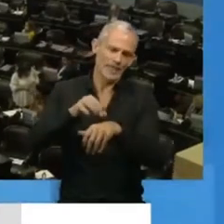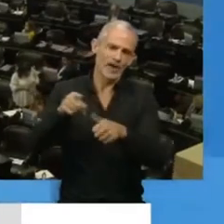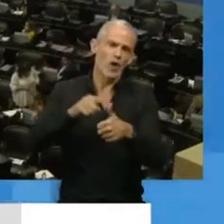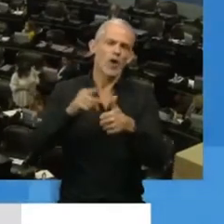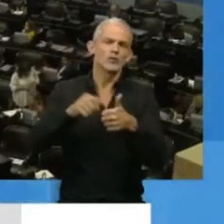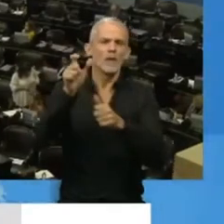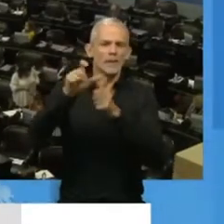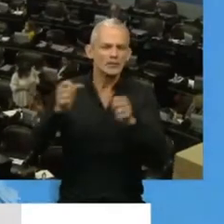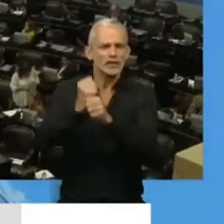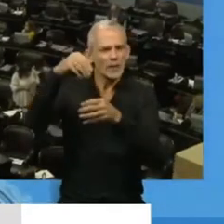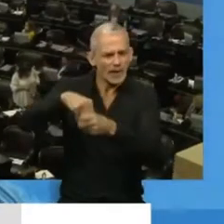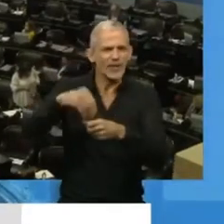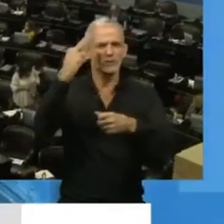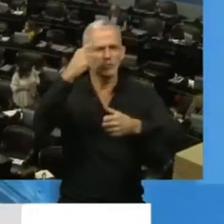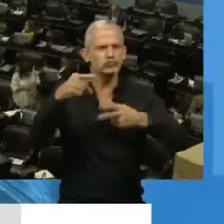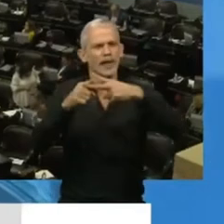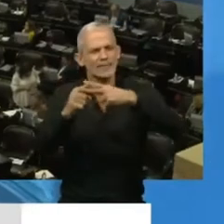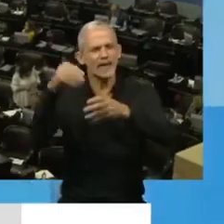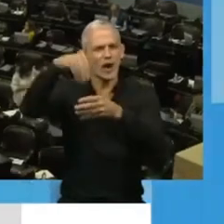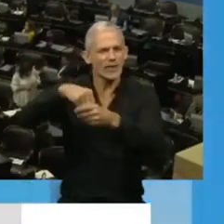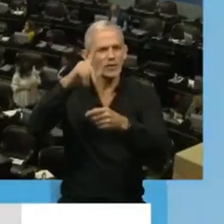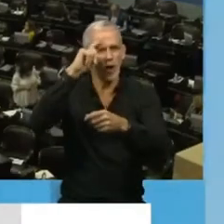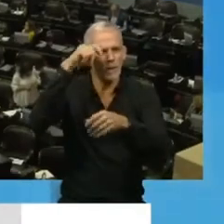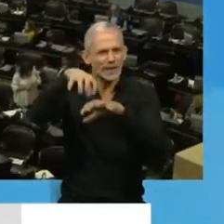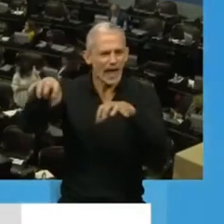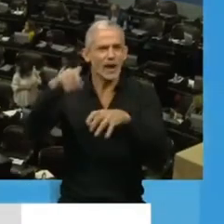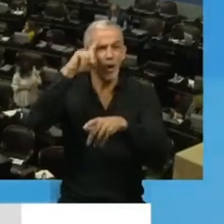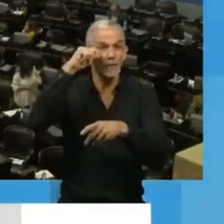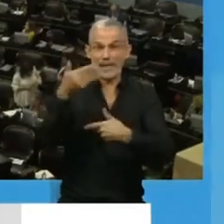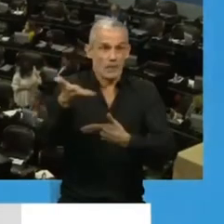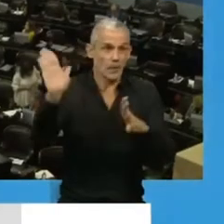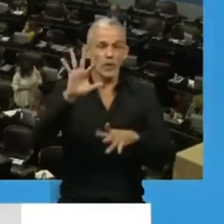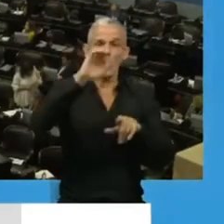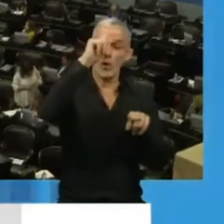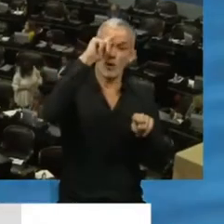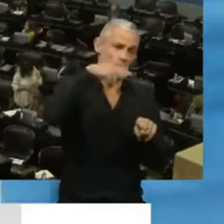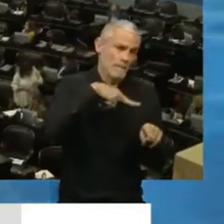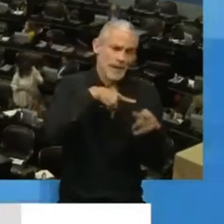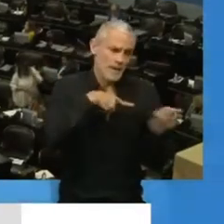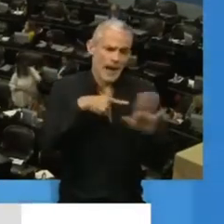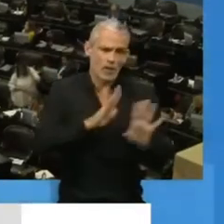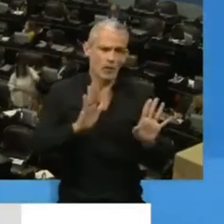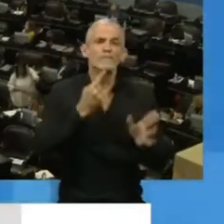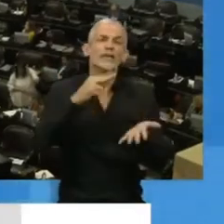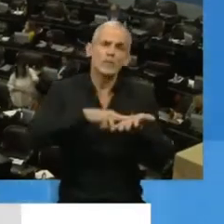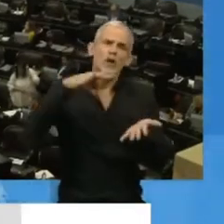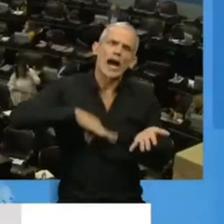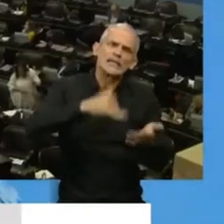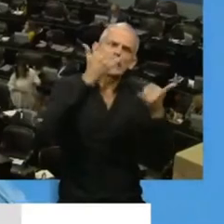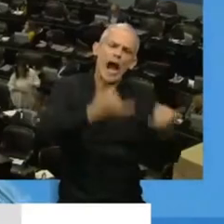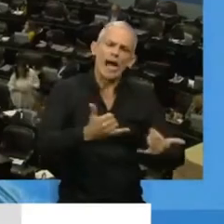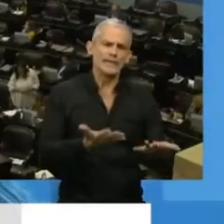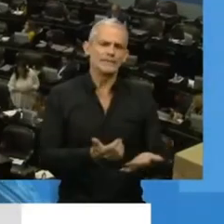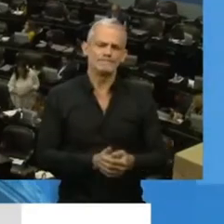personal operativo, auxiliares, técnicos, tanto en el sistema de salud público como privado, están alcanzados por el impuesto a las ganancias actualmente.